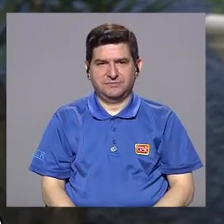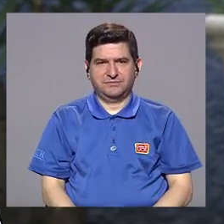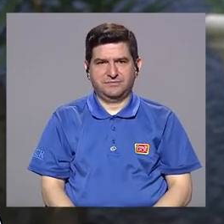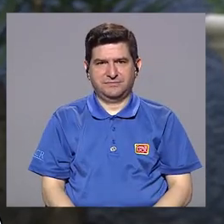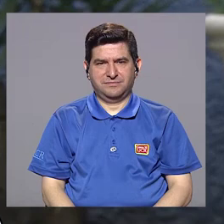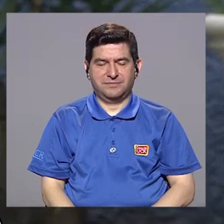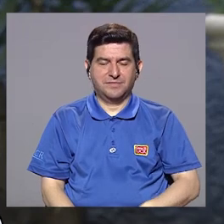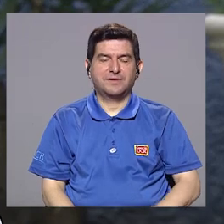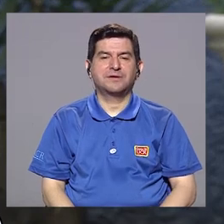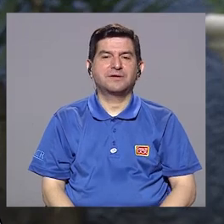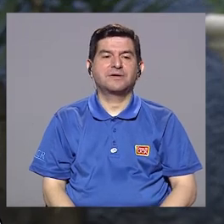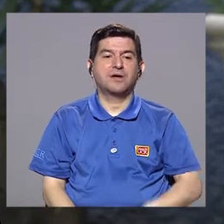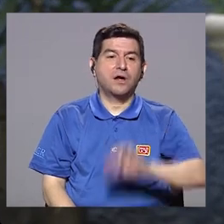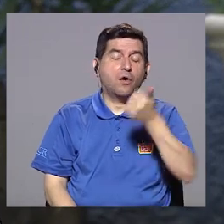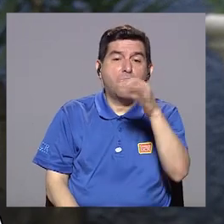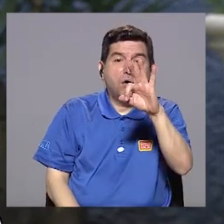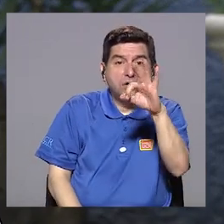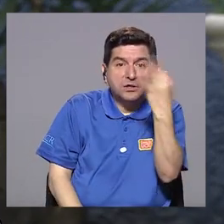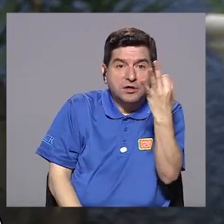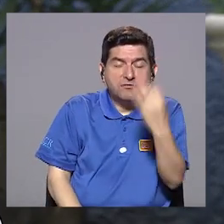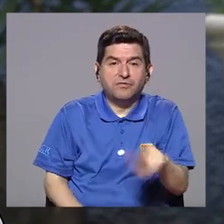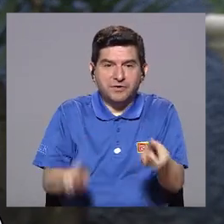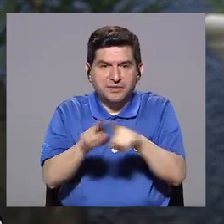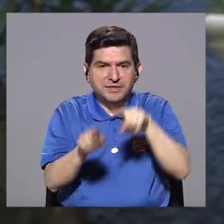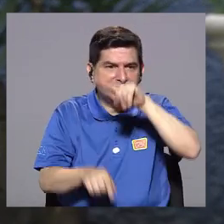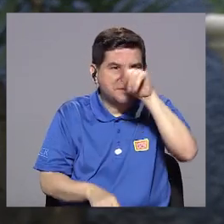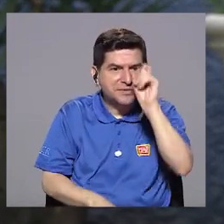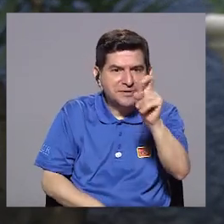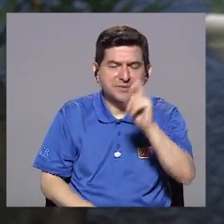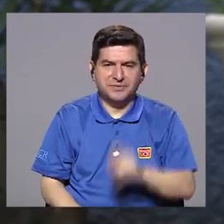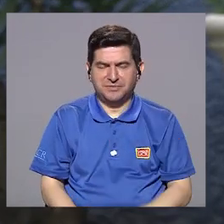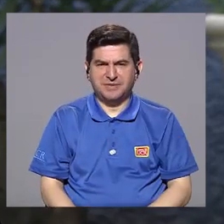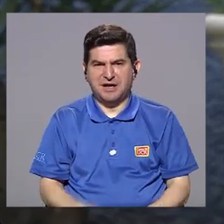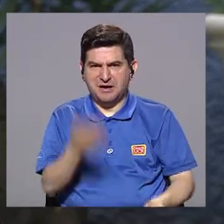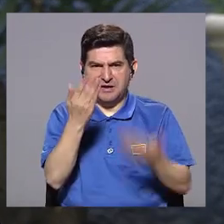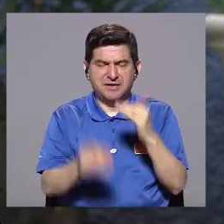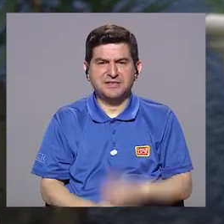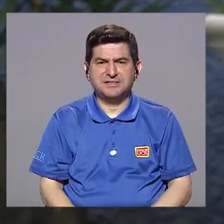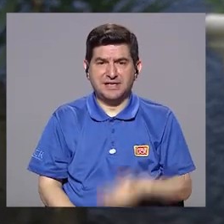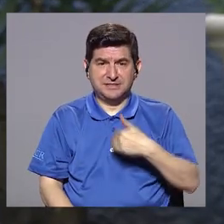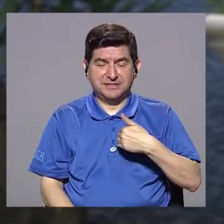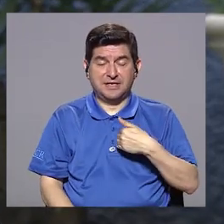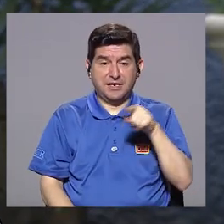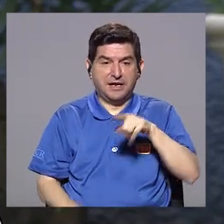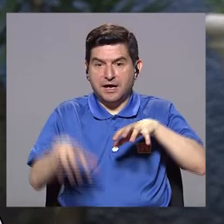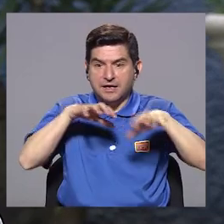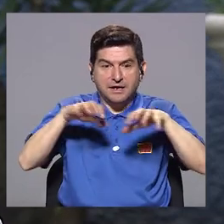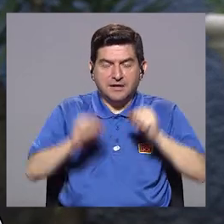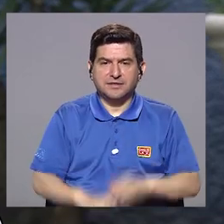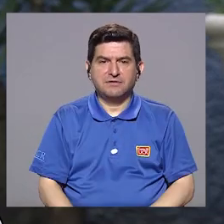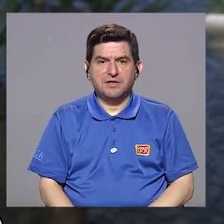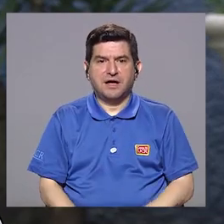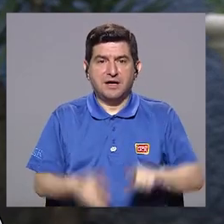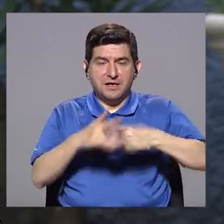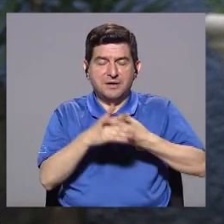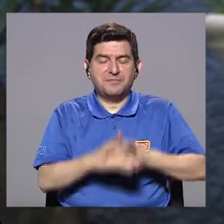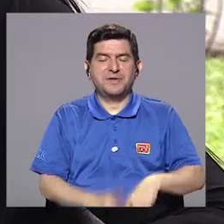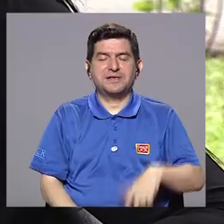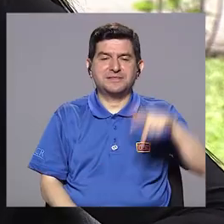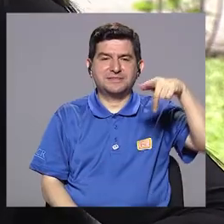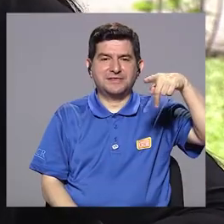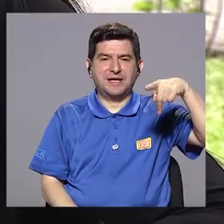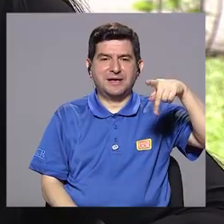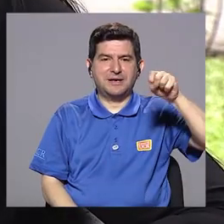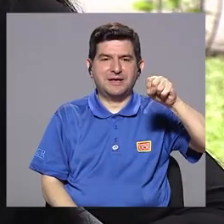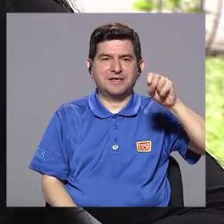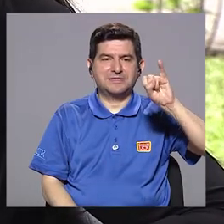manera de la cual van a consultar es cuando están, por ejemplo, con una manía y empiezan con psicosis. Porque les